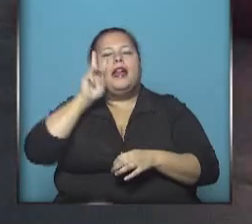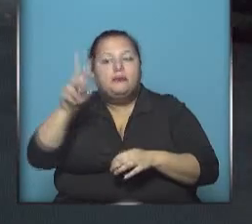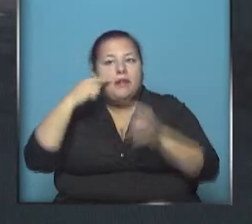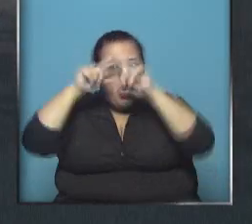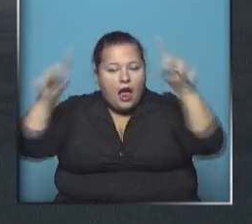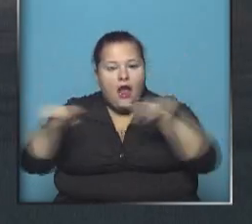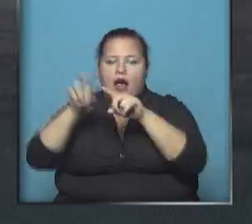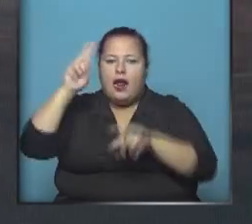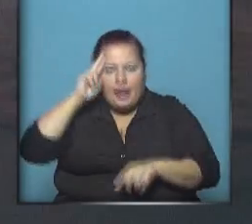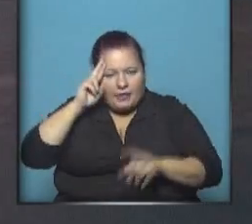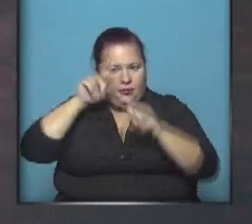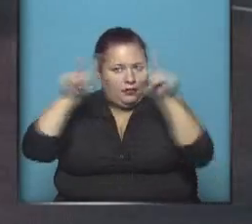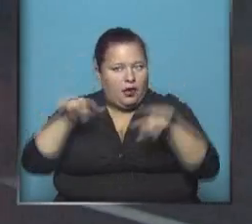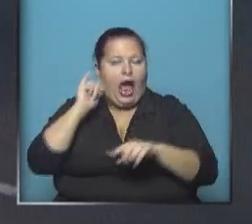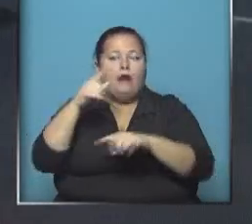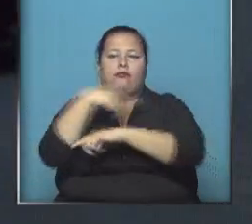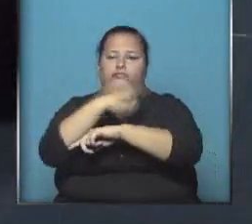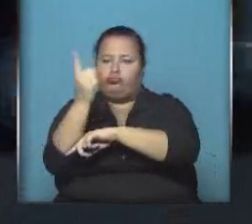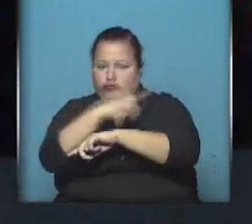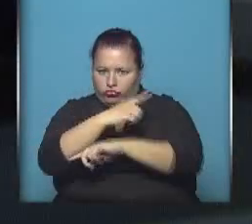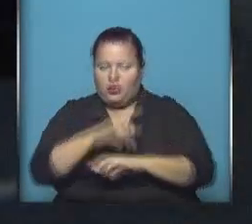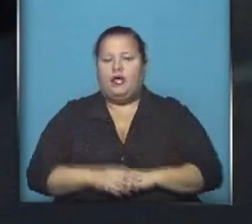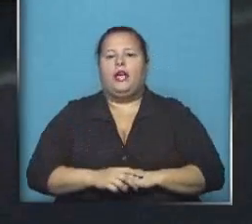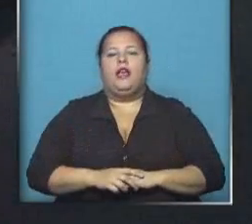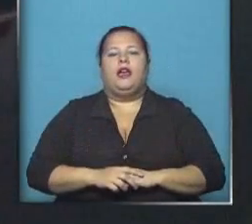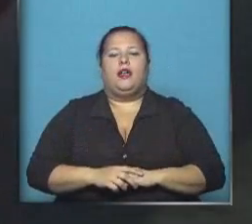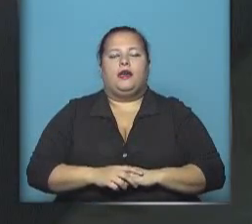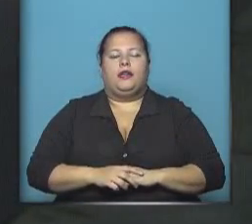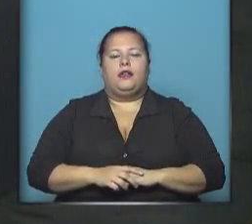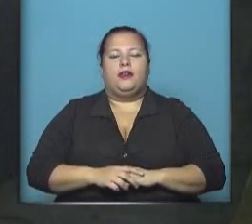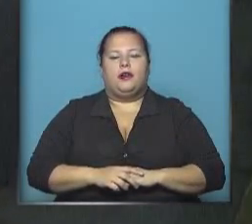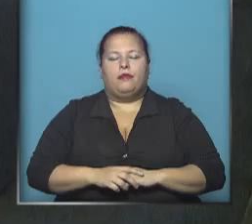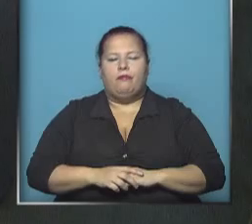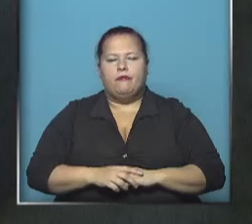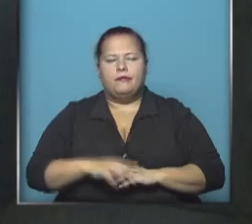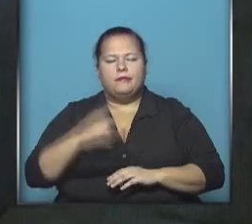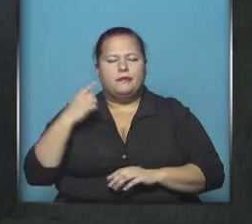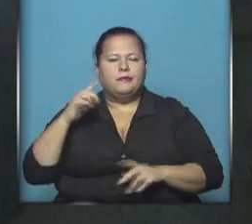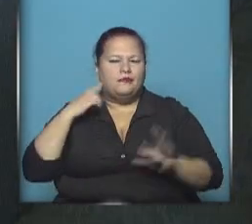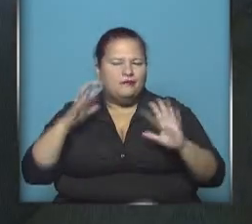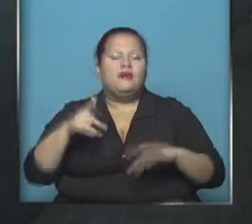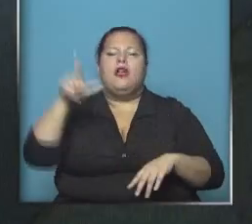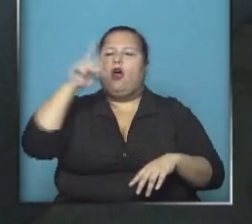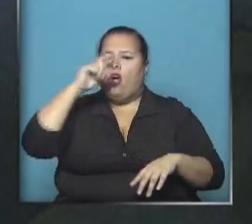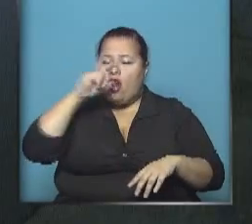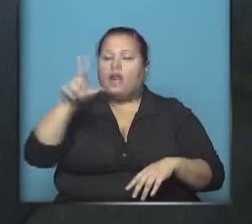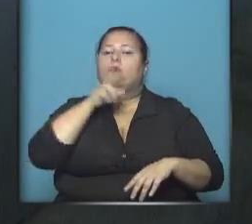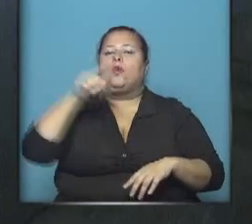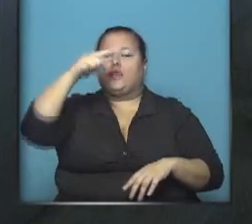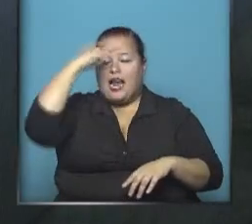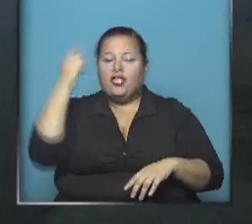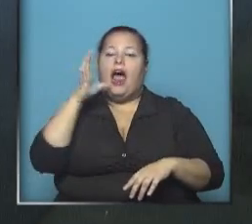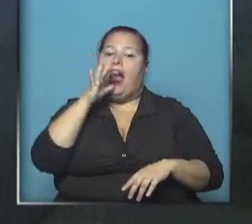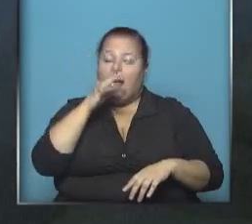las indicaciones de velocidad piano piano se va a lontano es que un amigo mío corriente ruta nacional